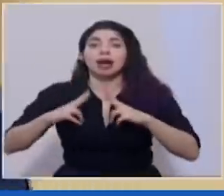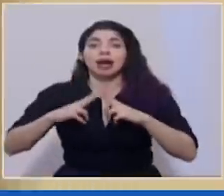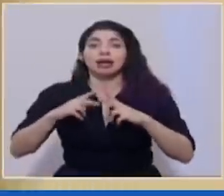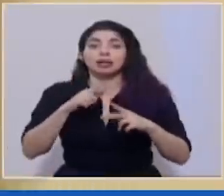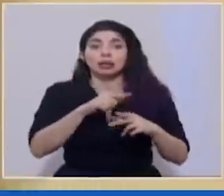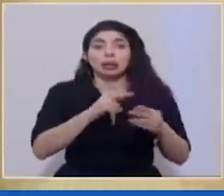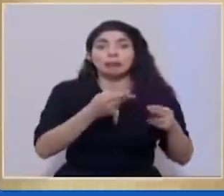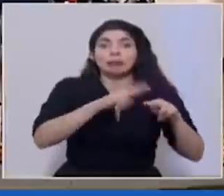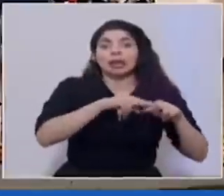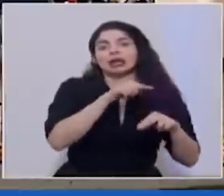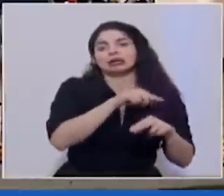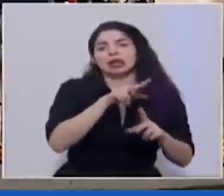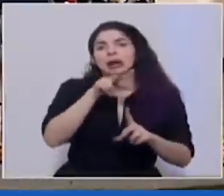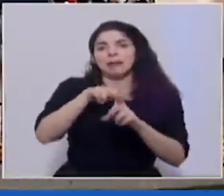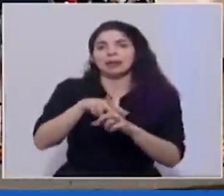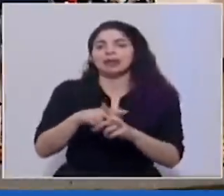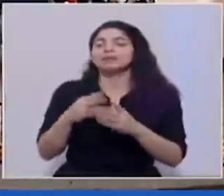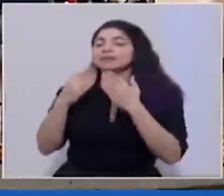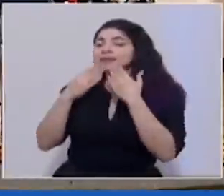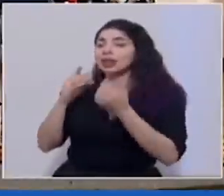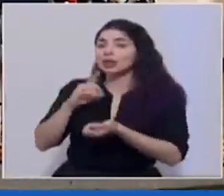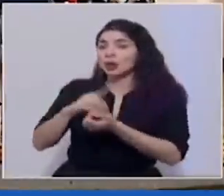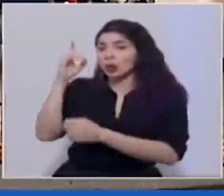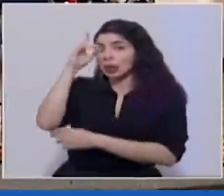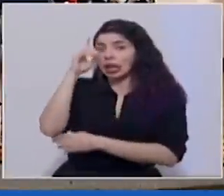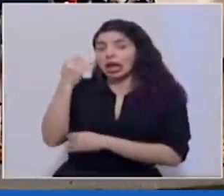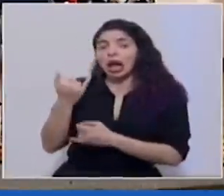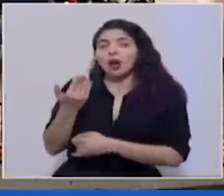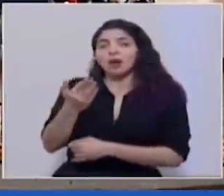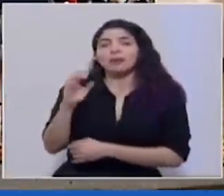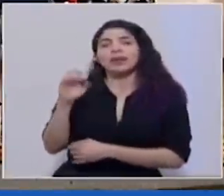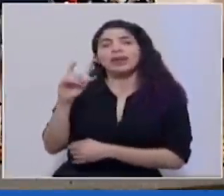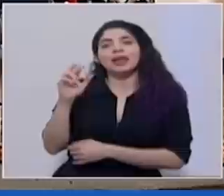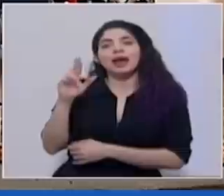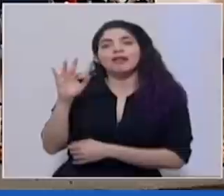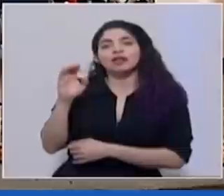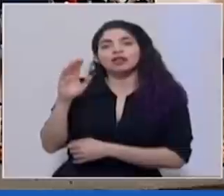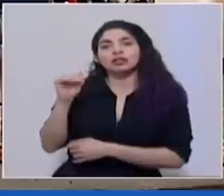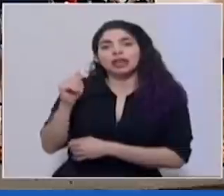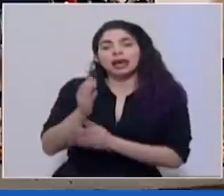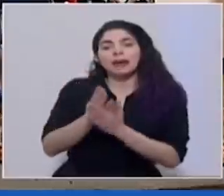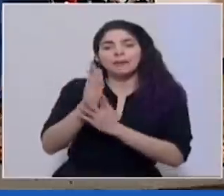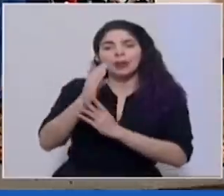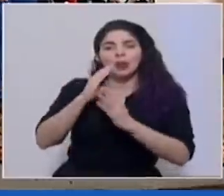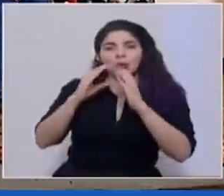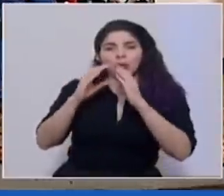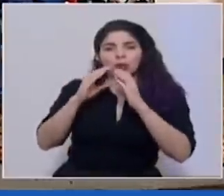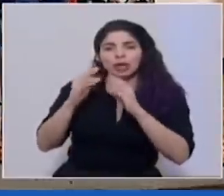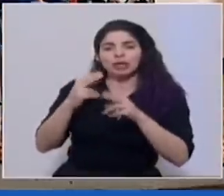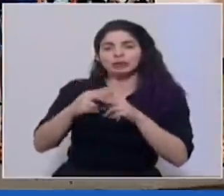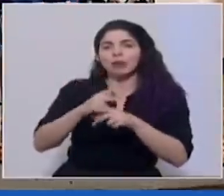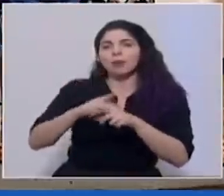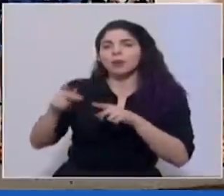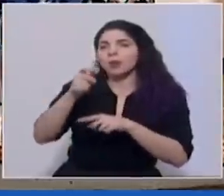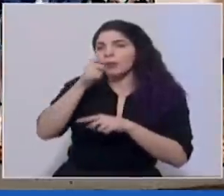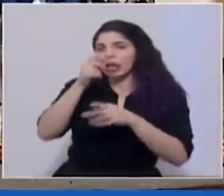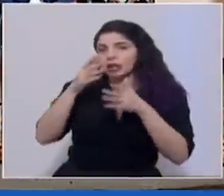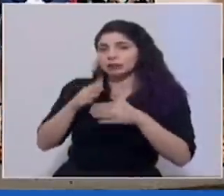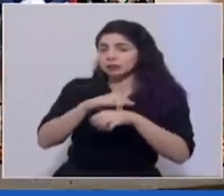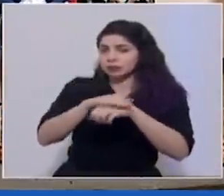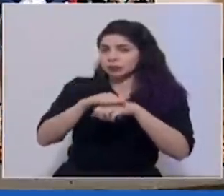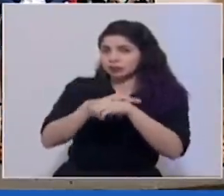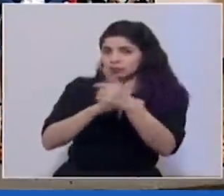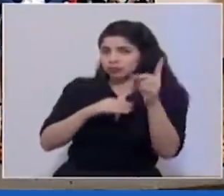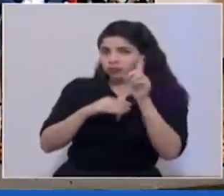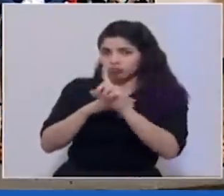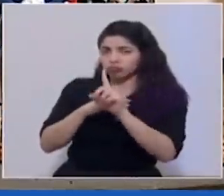Muchísimas gracias al Doctor Daniel Salas Don Edgar Fonseca del Medio de Comunicación Digital Puro Periodismo por favor se acerca